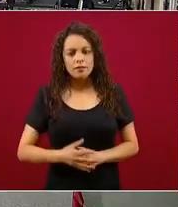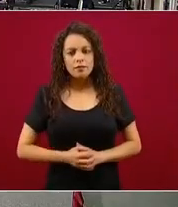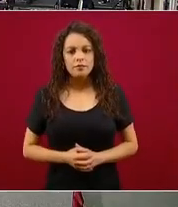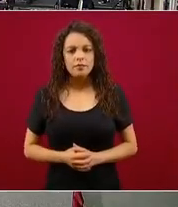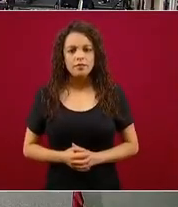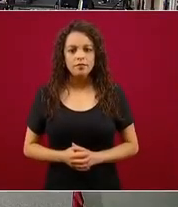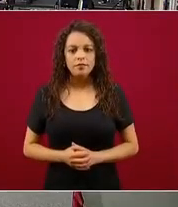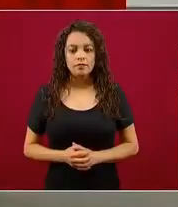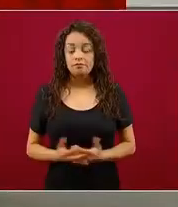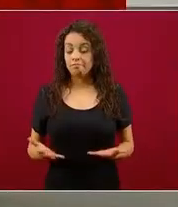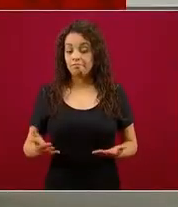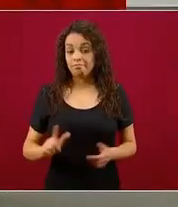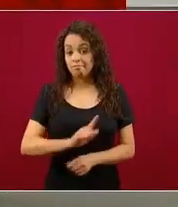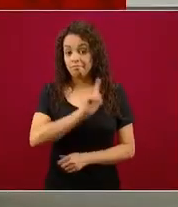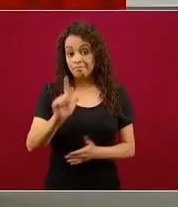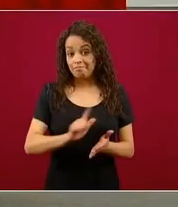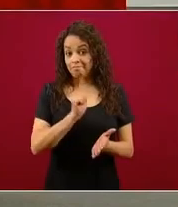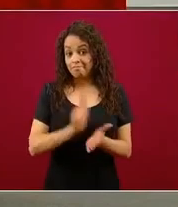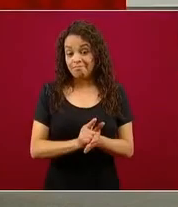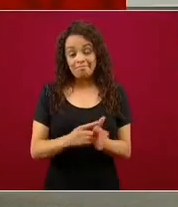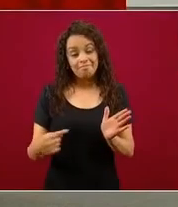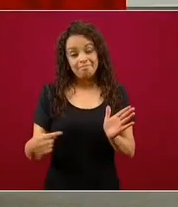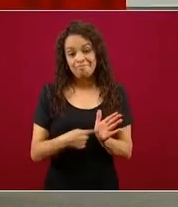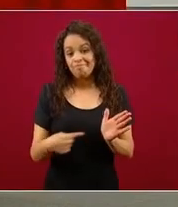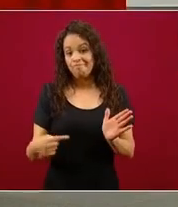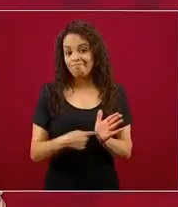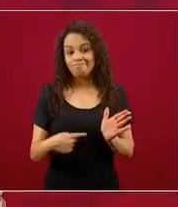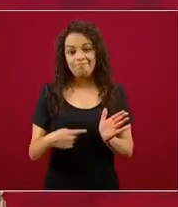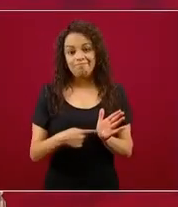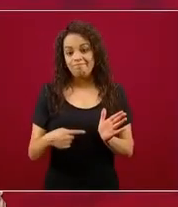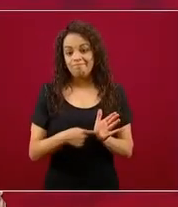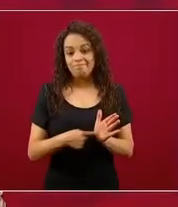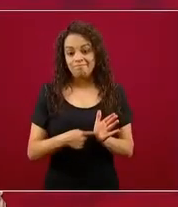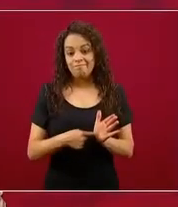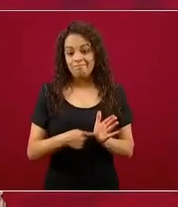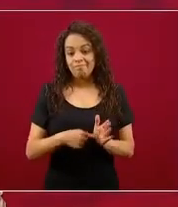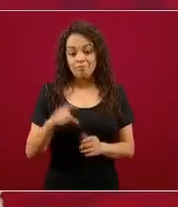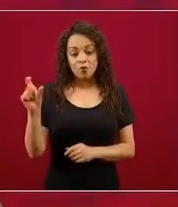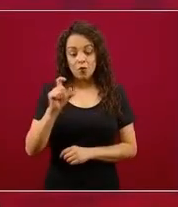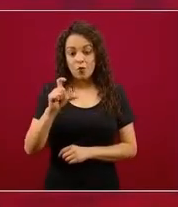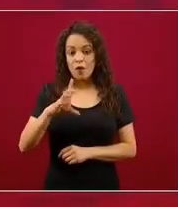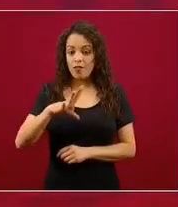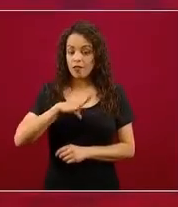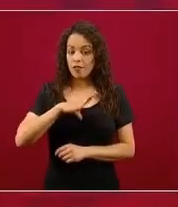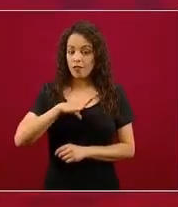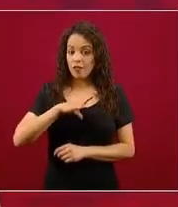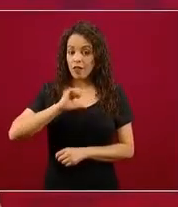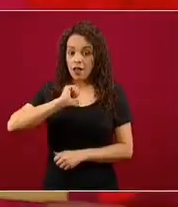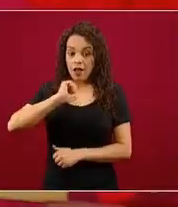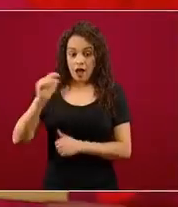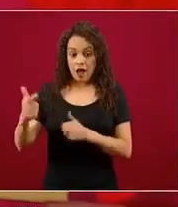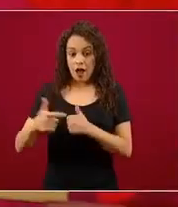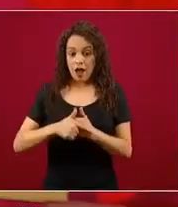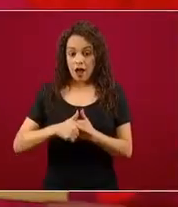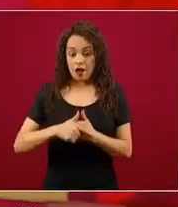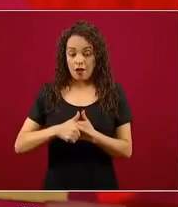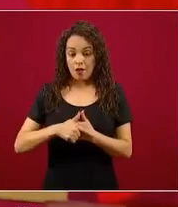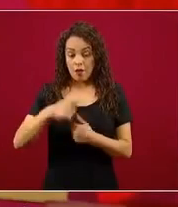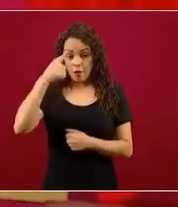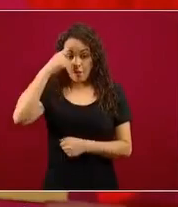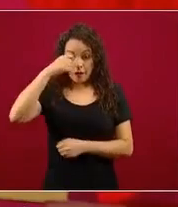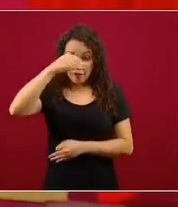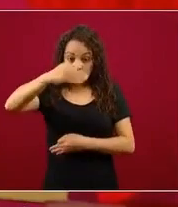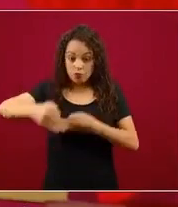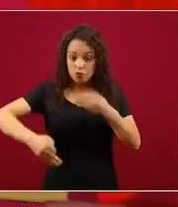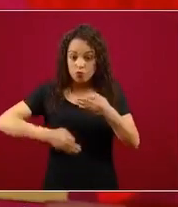La ley es la ley y el sentido común cuando hay un asunto de interés público, de